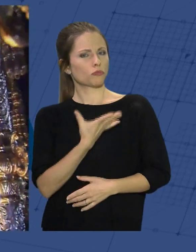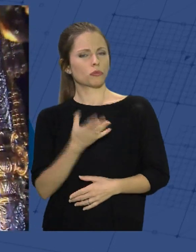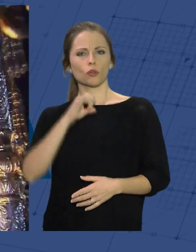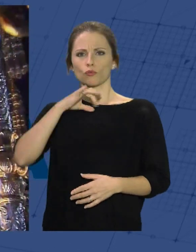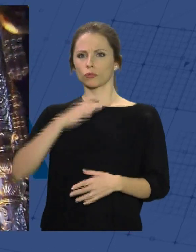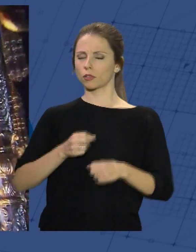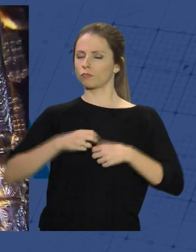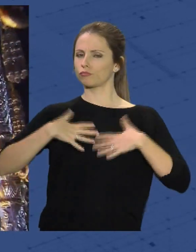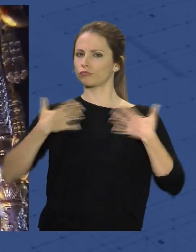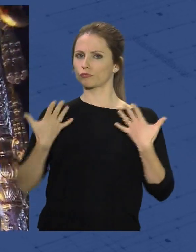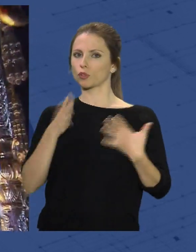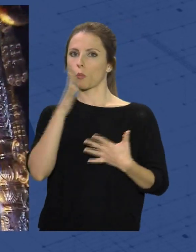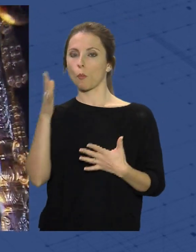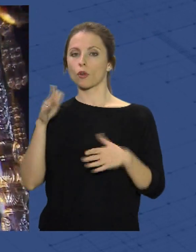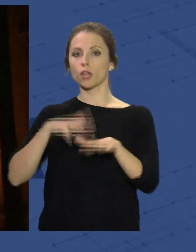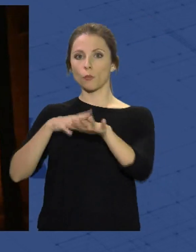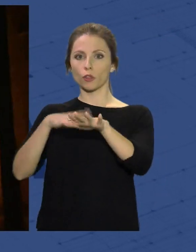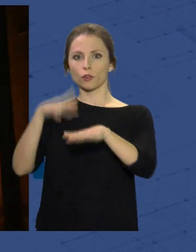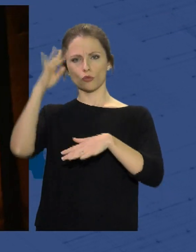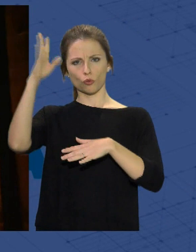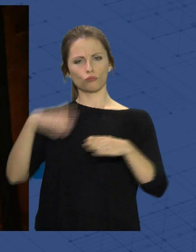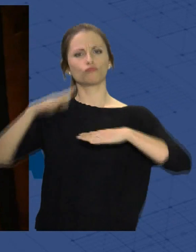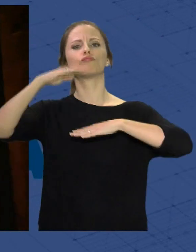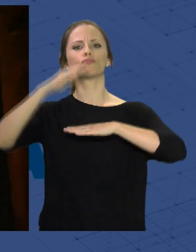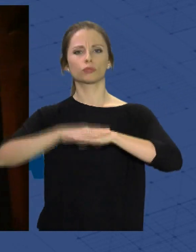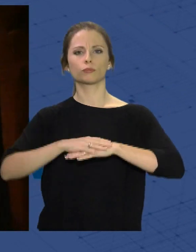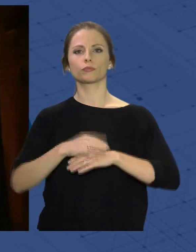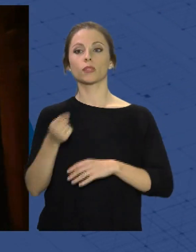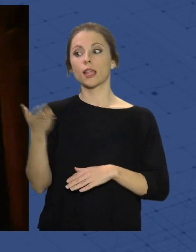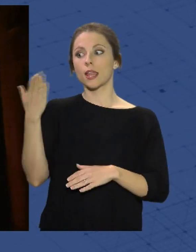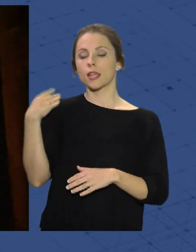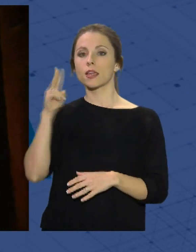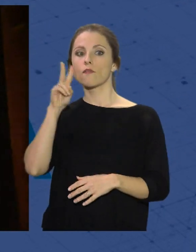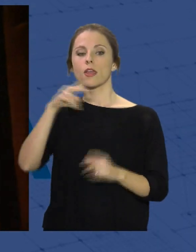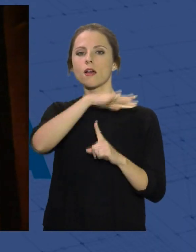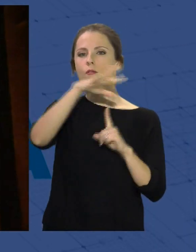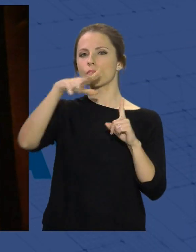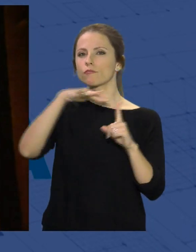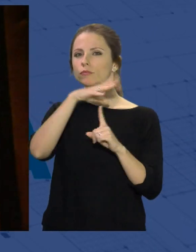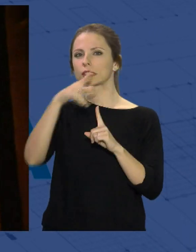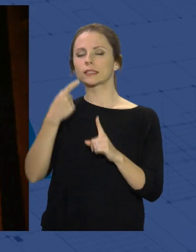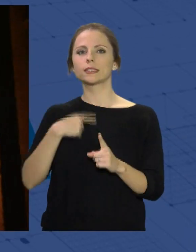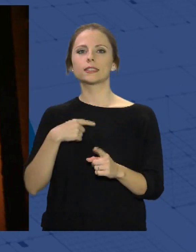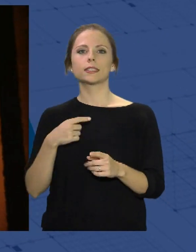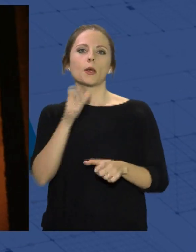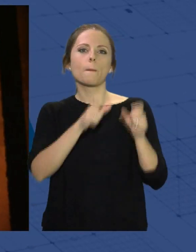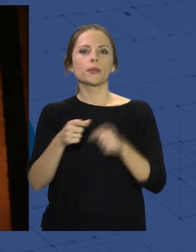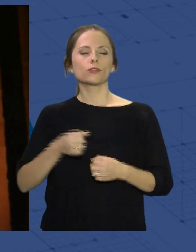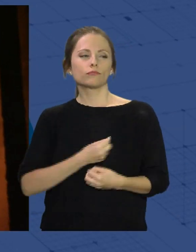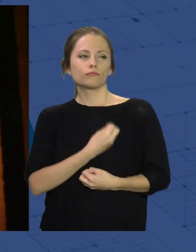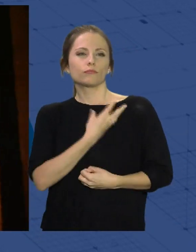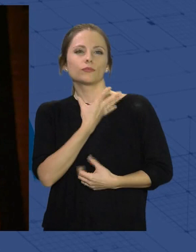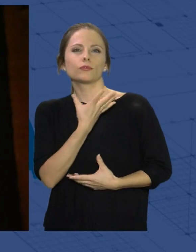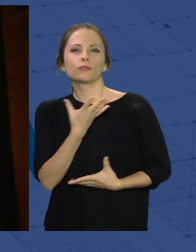cumplía con creces las expectativas que tenían. Desde ayer se está viendo el ambiente, se está viendo la expectativa, se está viendo